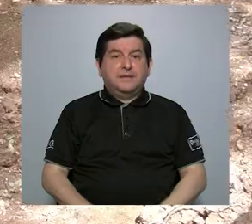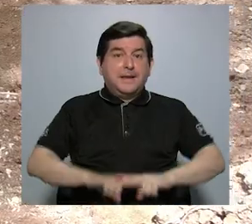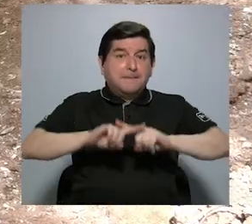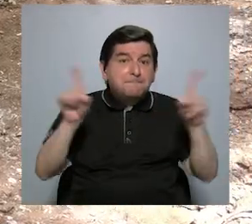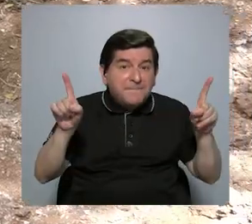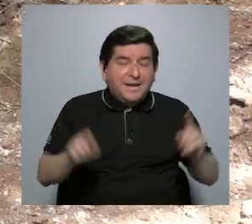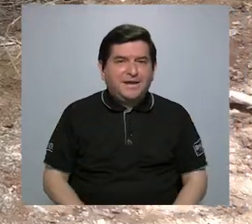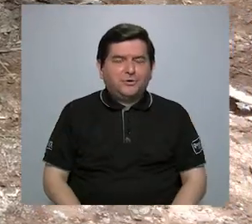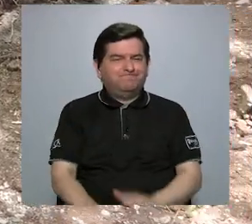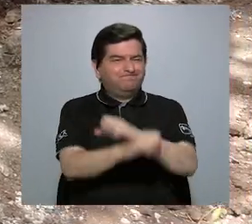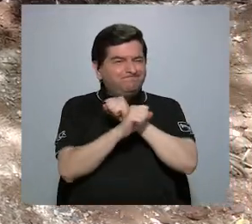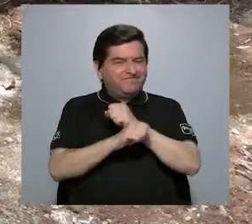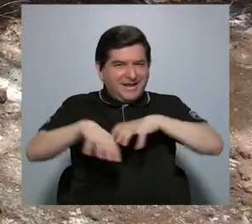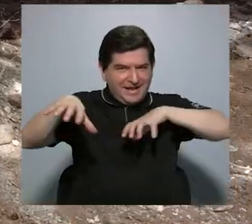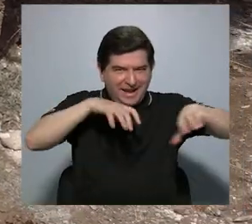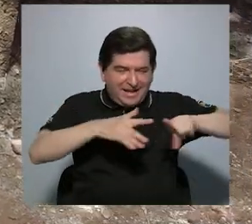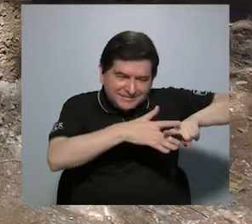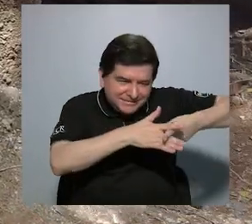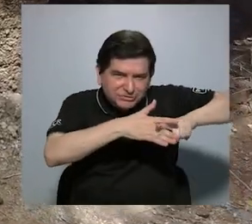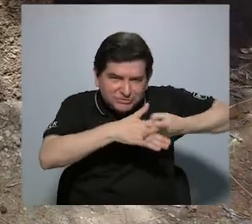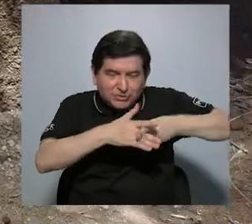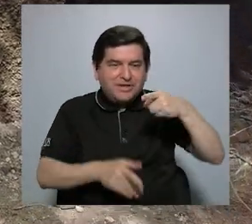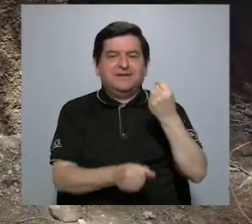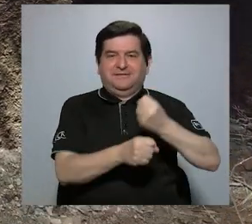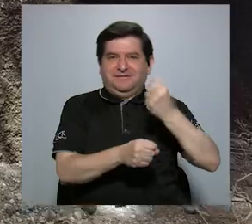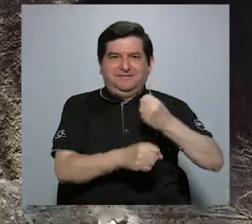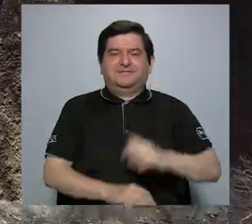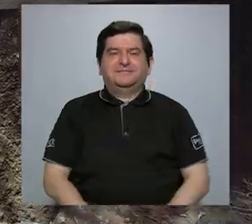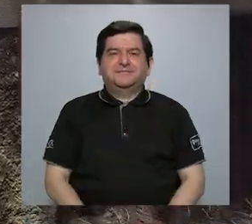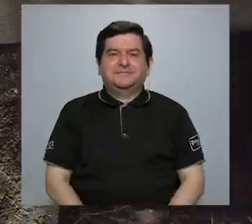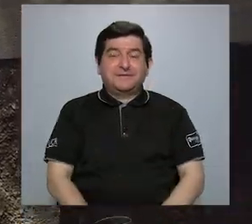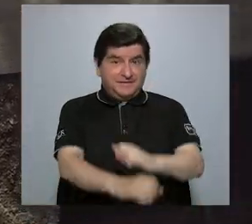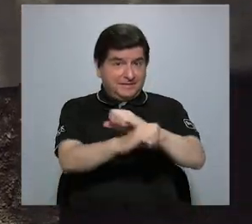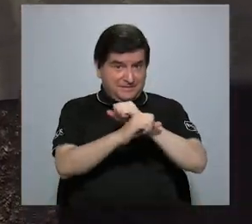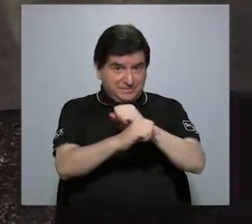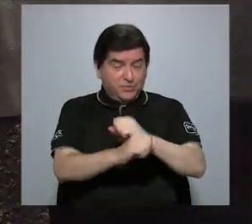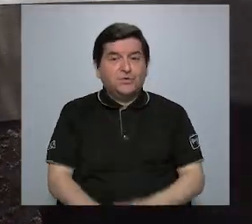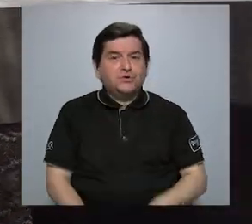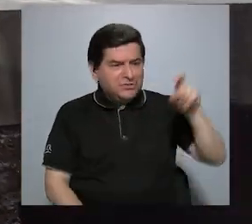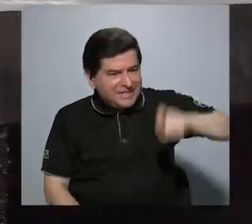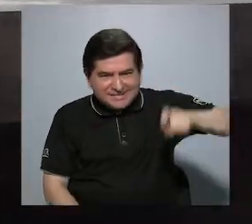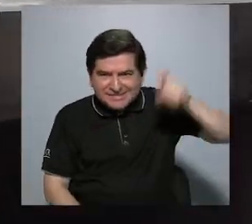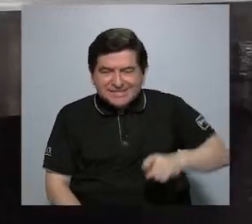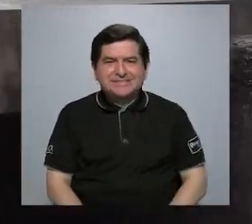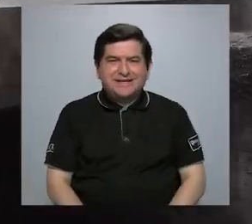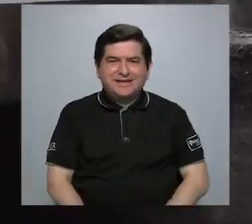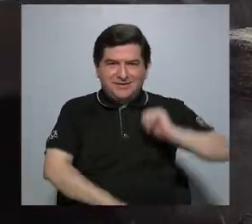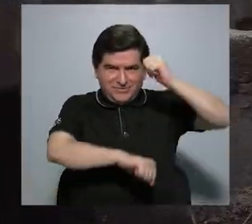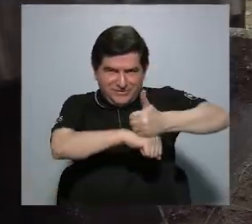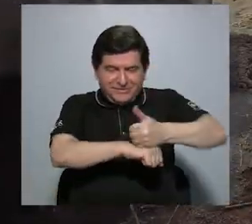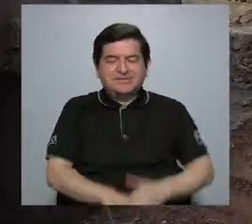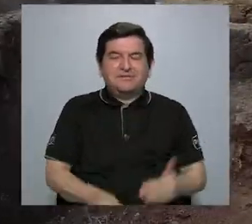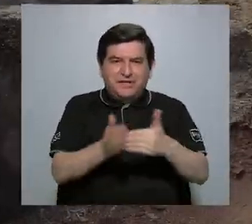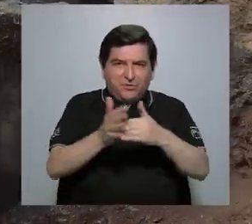pero que se deben asegurar las acciones para darle mantenimiento a la obra. Aseguraron que es indispensable activar el convenio